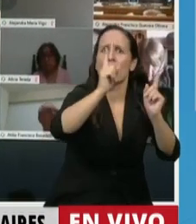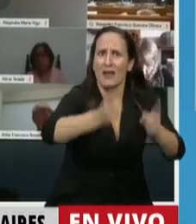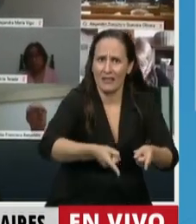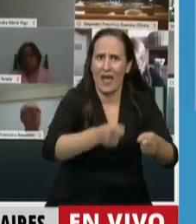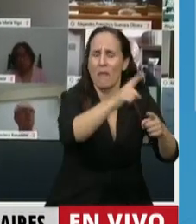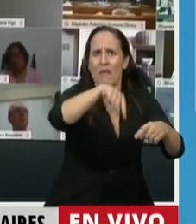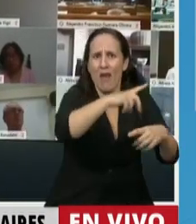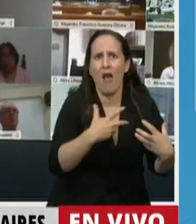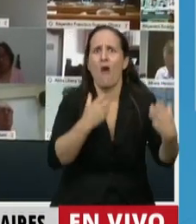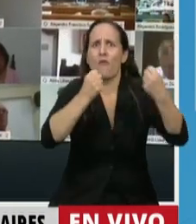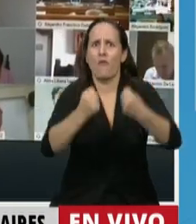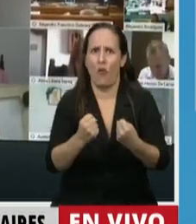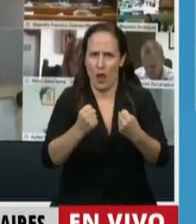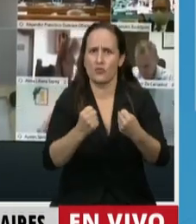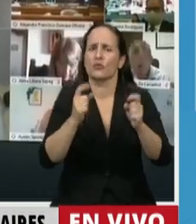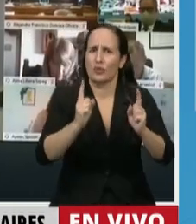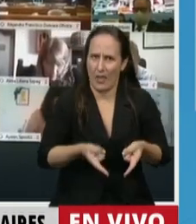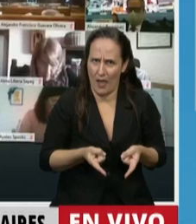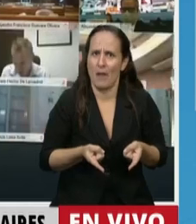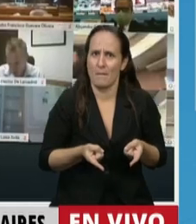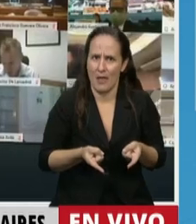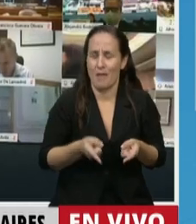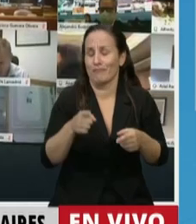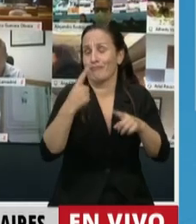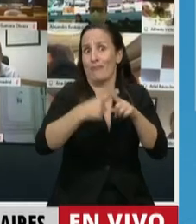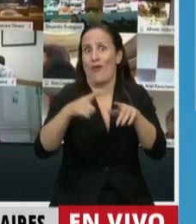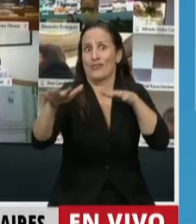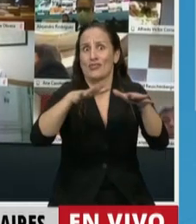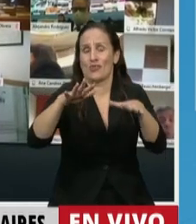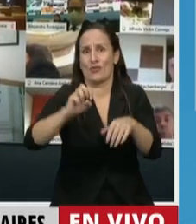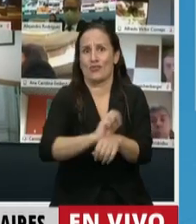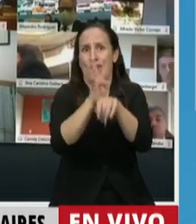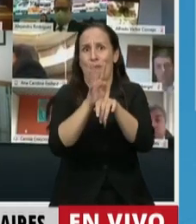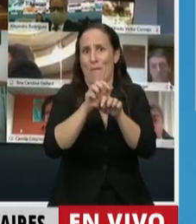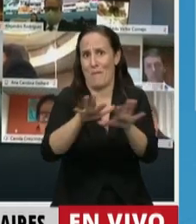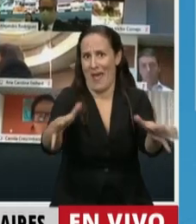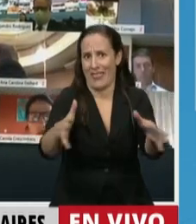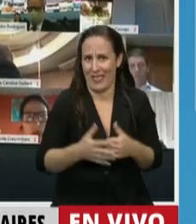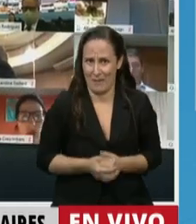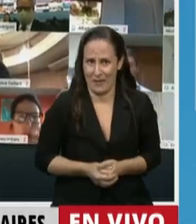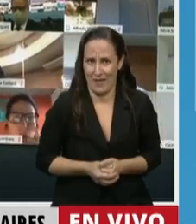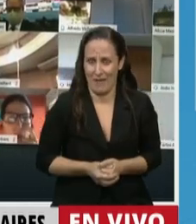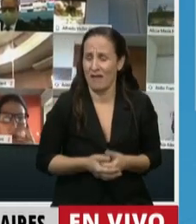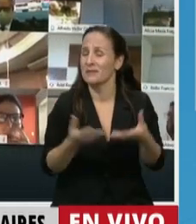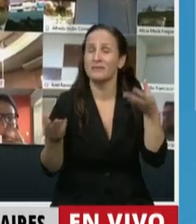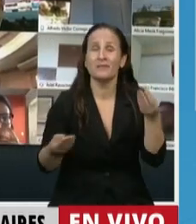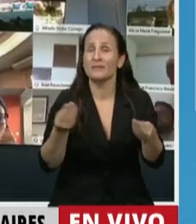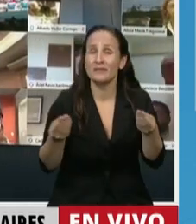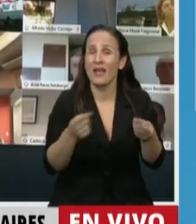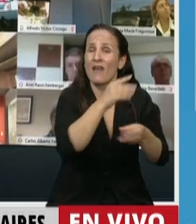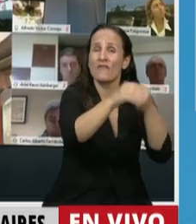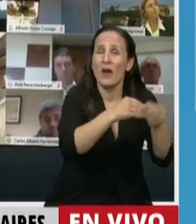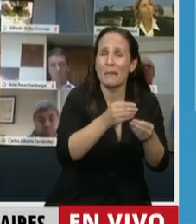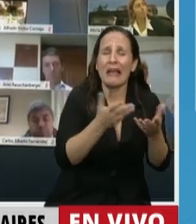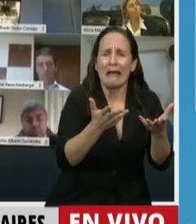un esfuerzo sideral en el marco de esta pandemia para tratar de acompañar a